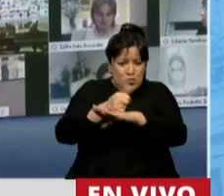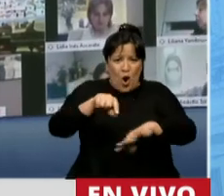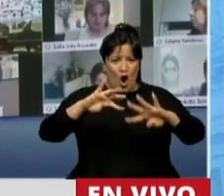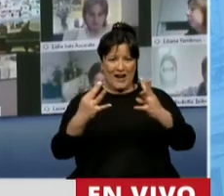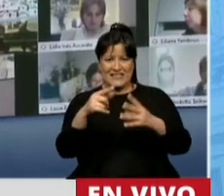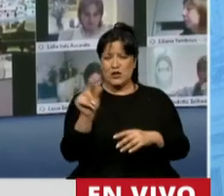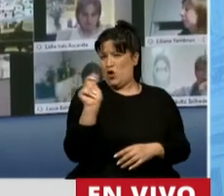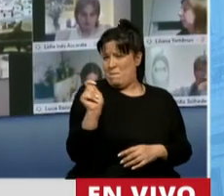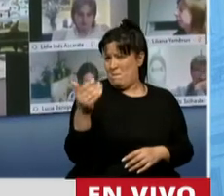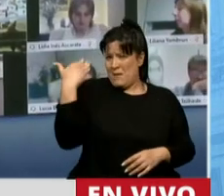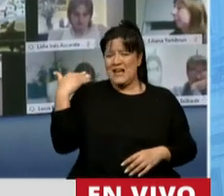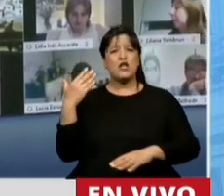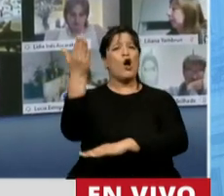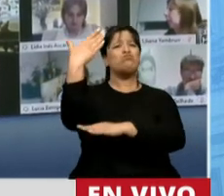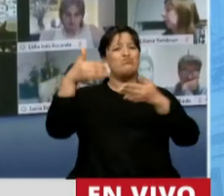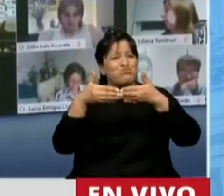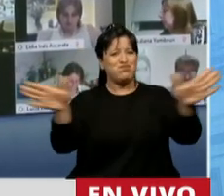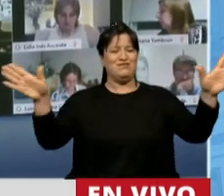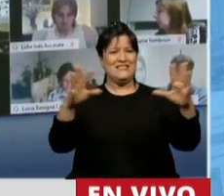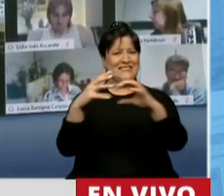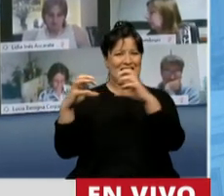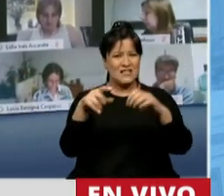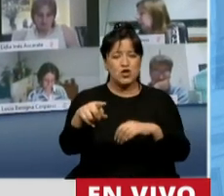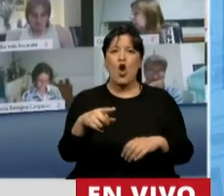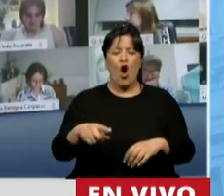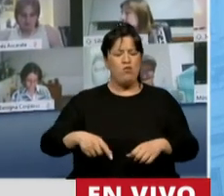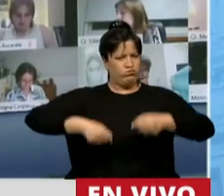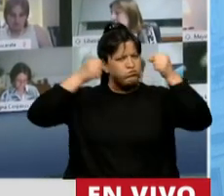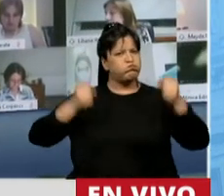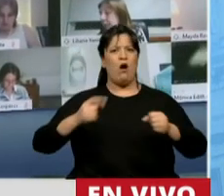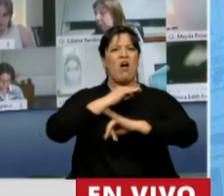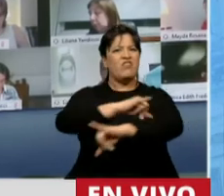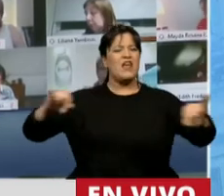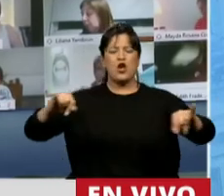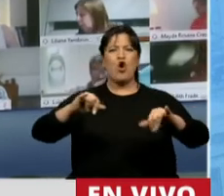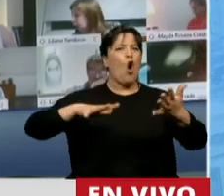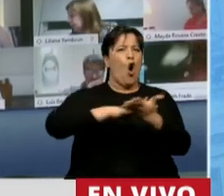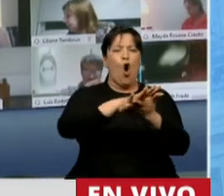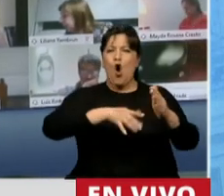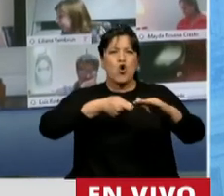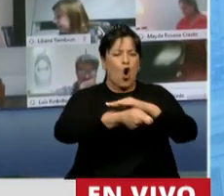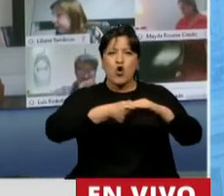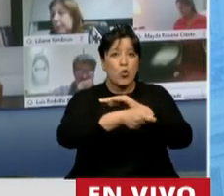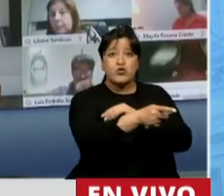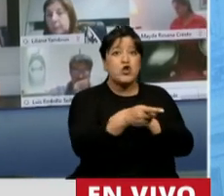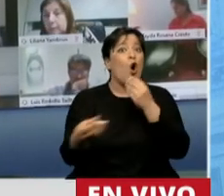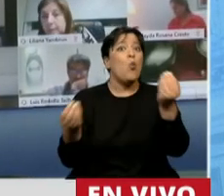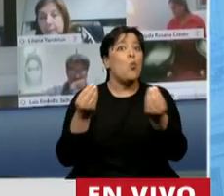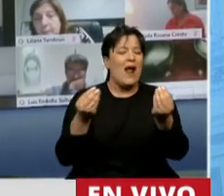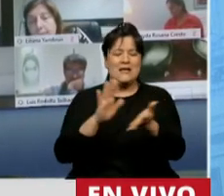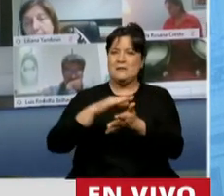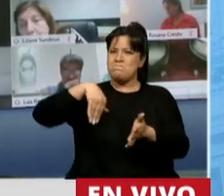hace algunos meses en su discurso inaugural, fue contundente al decir que el peor acto de corrupción de un gobierno es mentirle a los